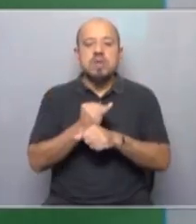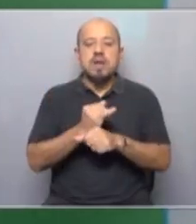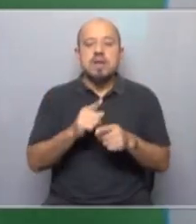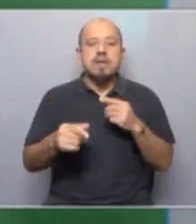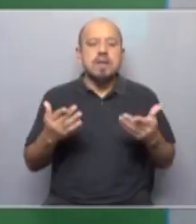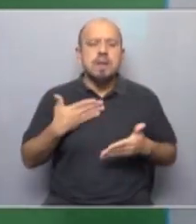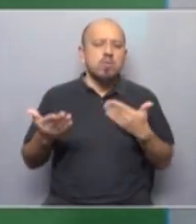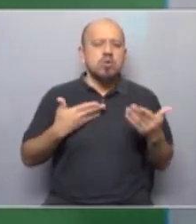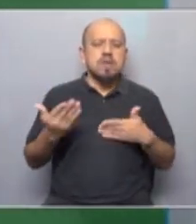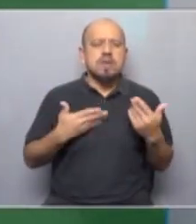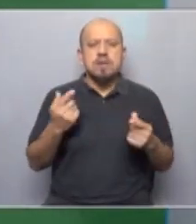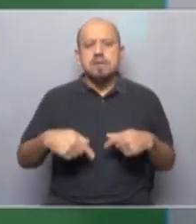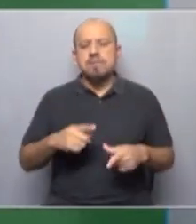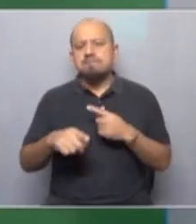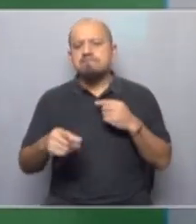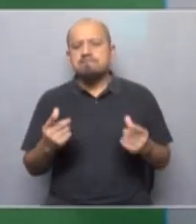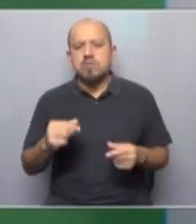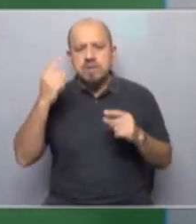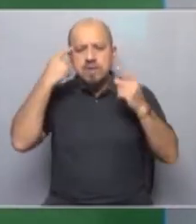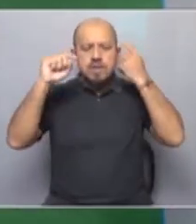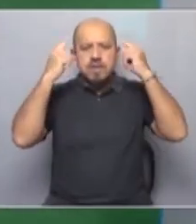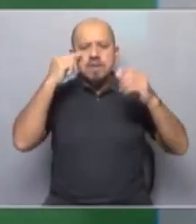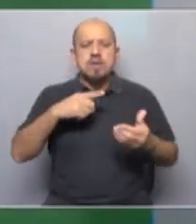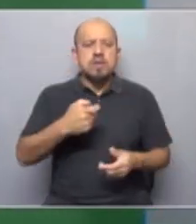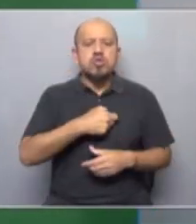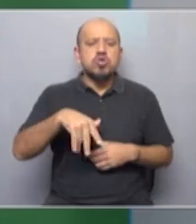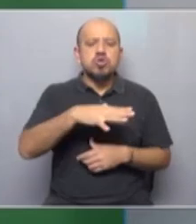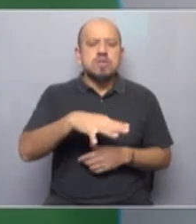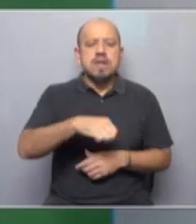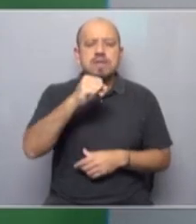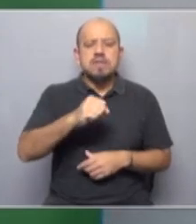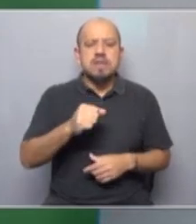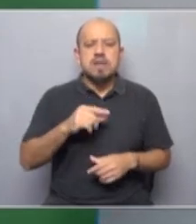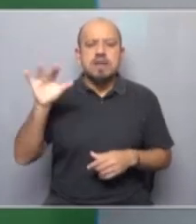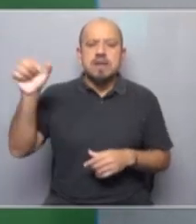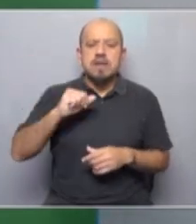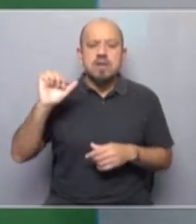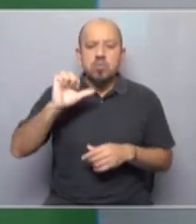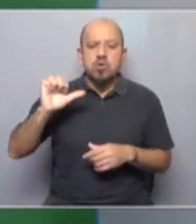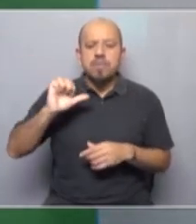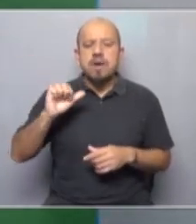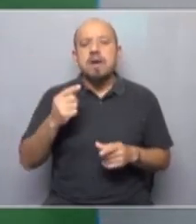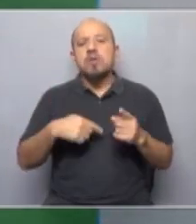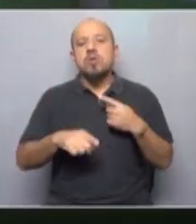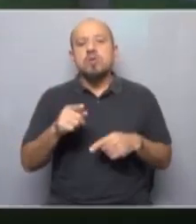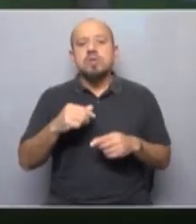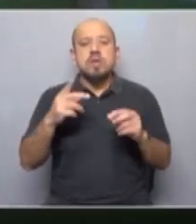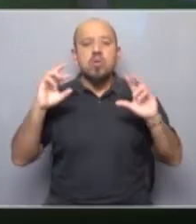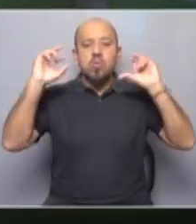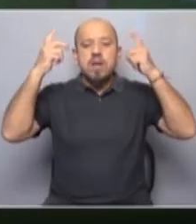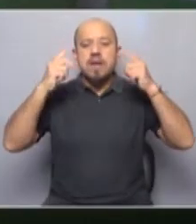protestas se veían fuertemente influidas por ideas socialistas y anarquistas que traían los migrantes europeos. Y justamente a la huelga de